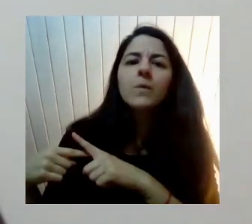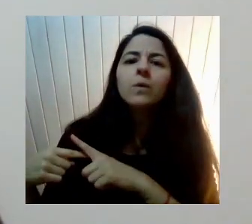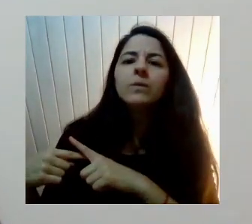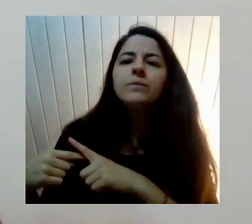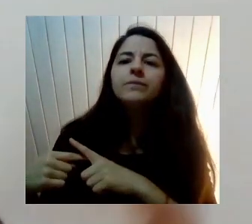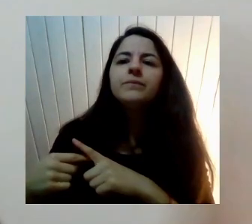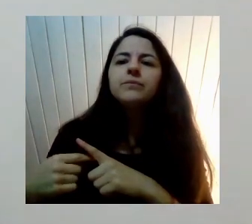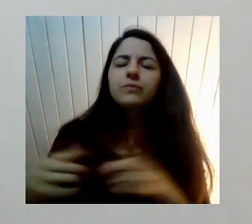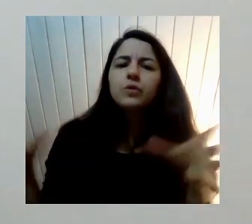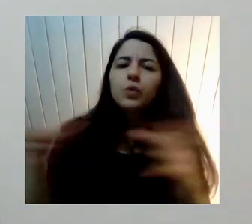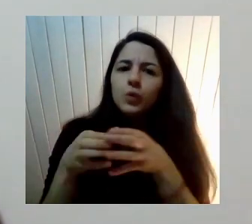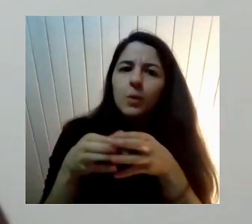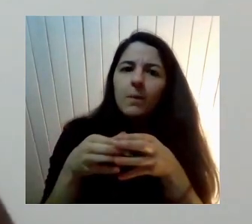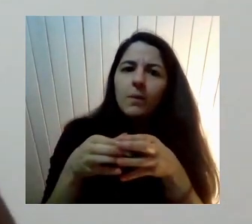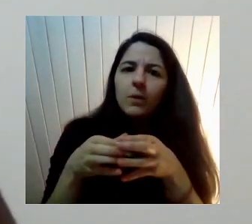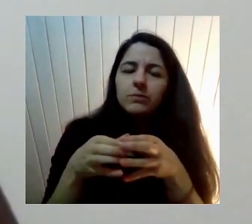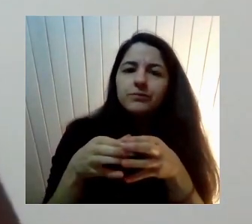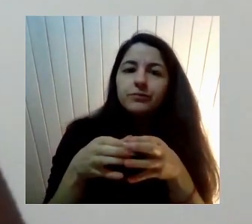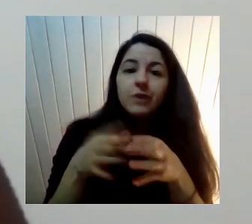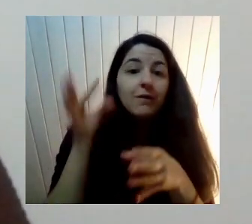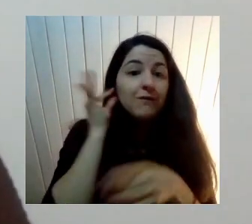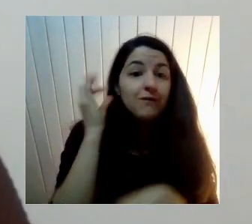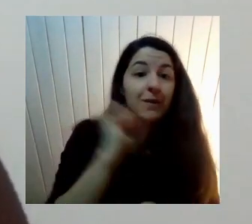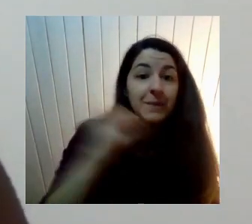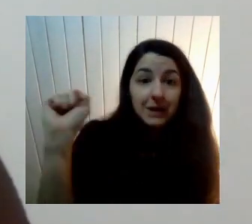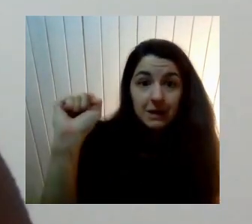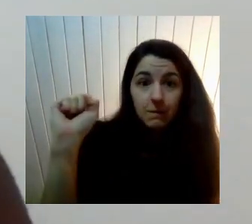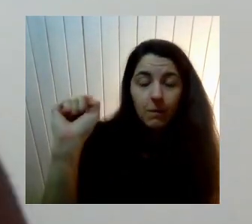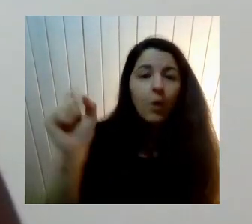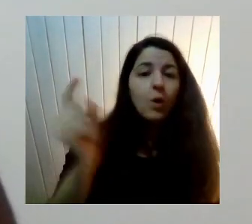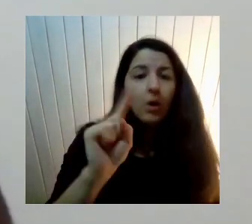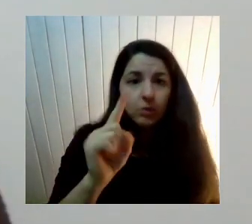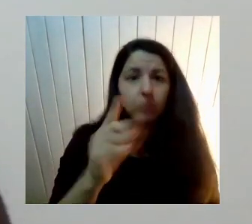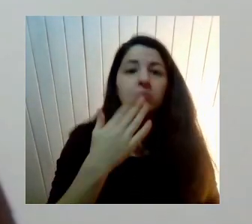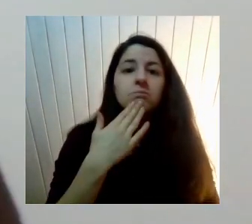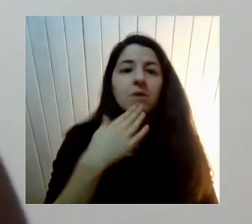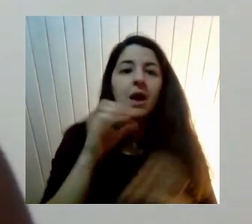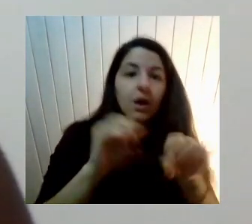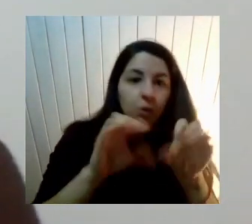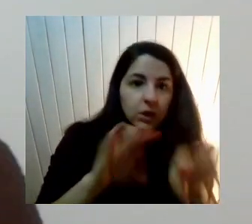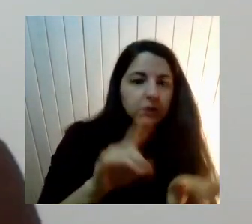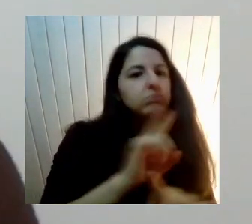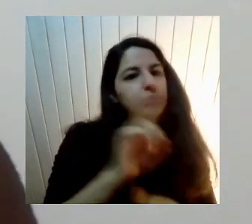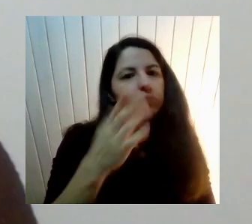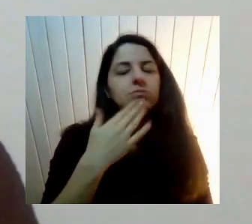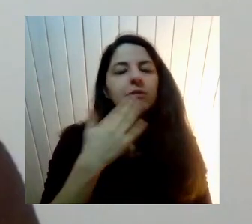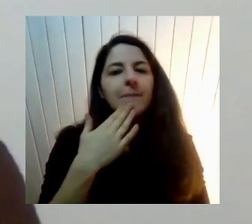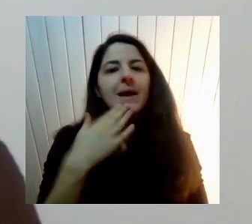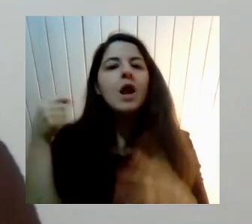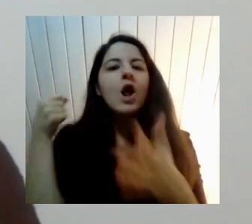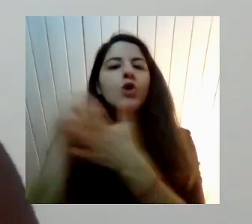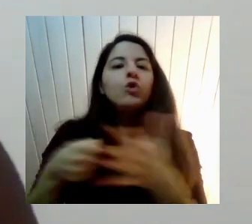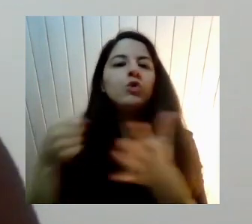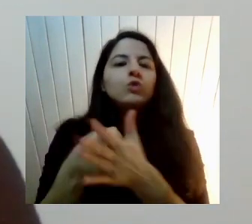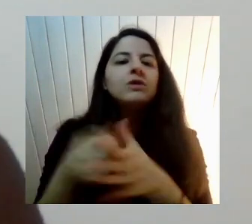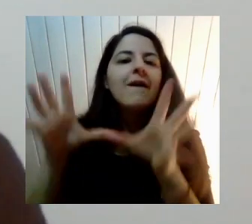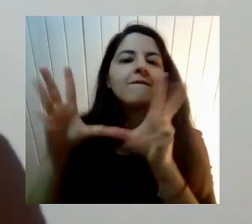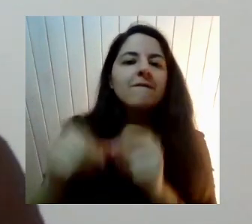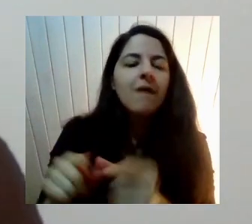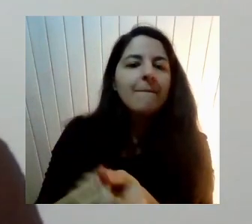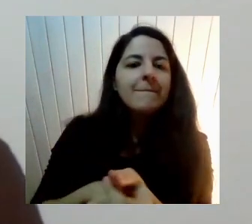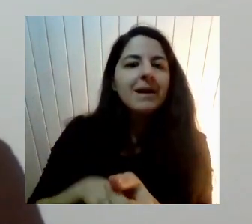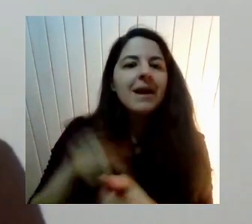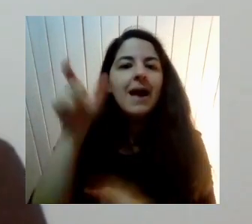feminismo No solo el movimiento Por la educación Sino que uno podría Mencionar Por ejemplo La lucha que llevan Las familias Y las personas trans